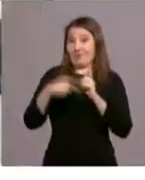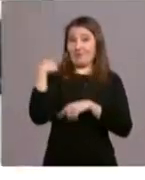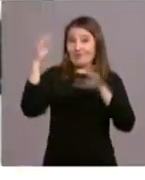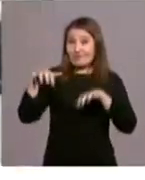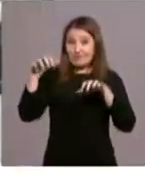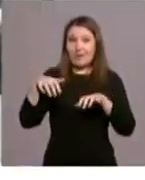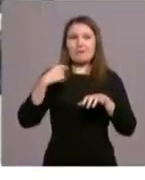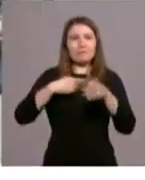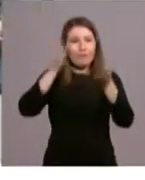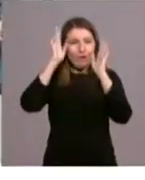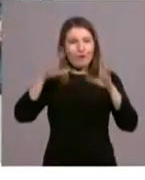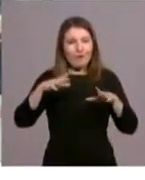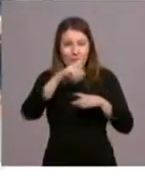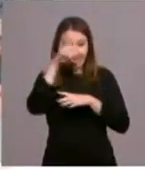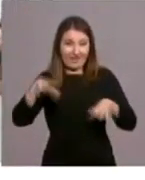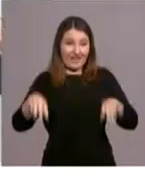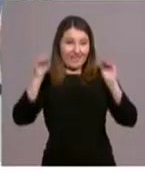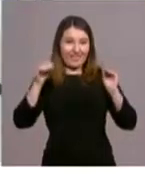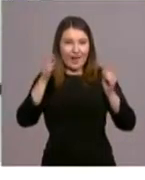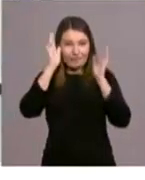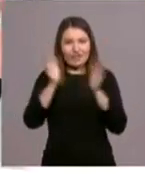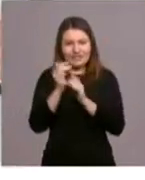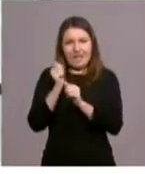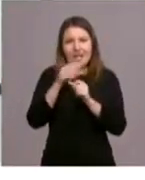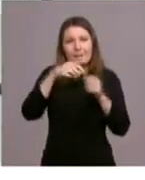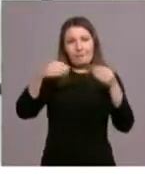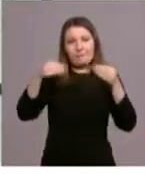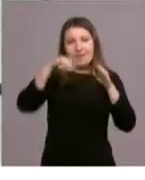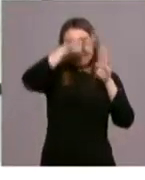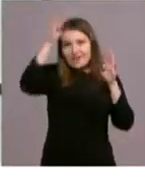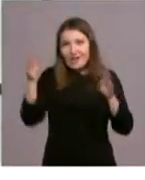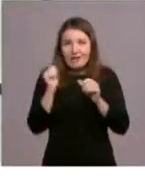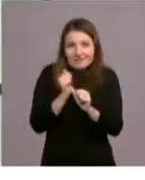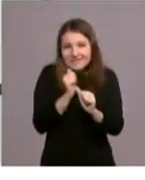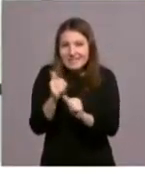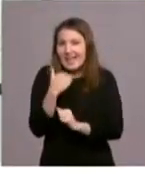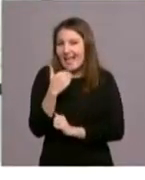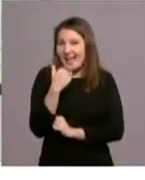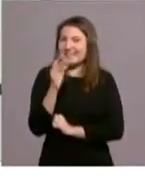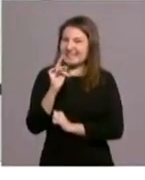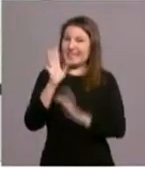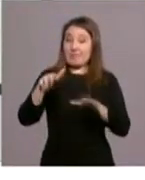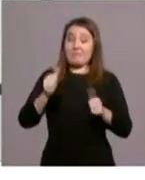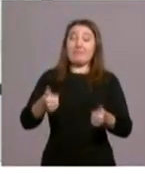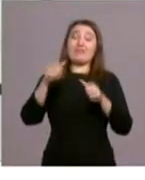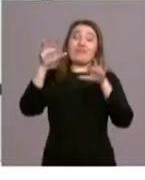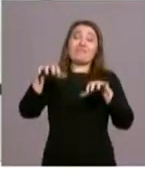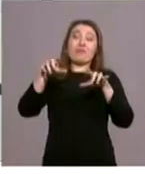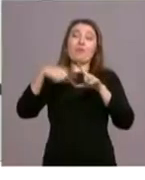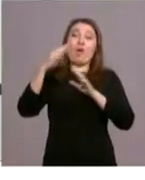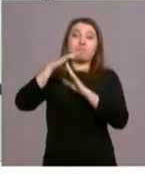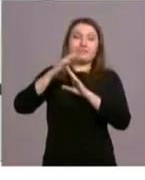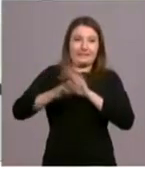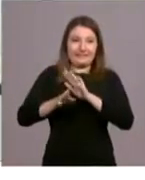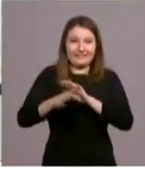durante un rato llovió y con mucha tristeza, pero luego después se arregló la tarde y pudieron seguir procesionando. Y luego casi todas las